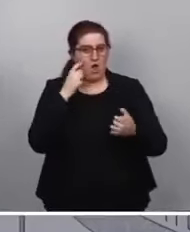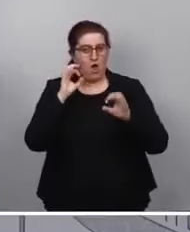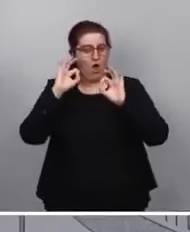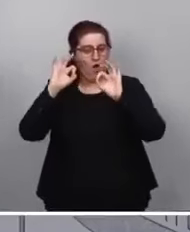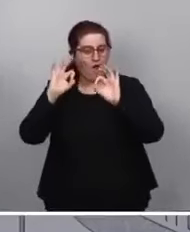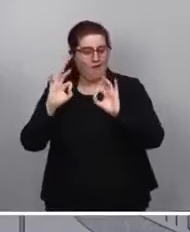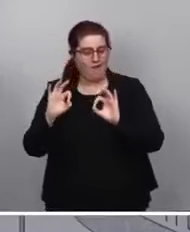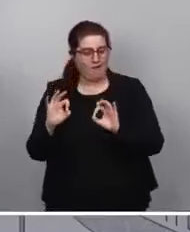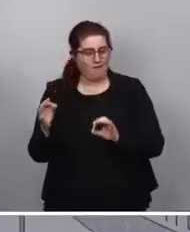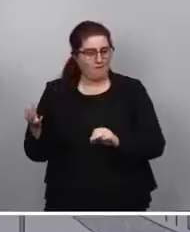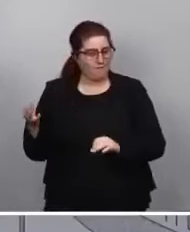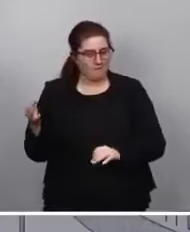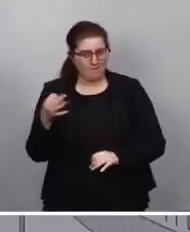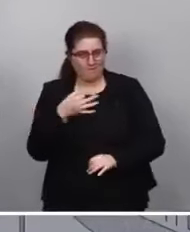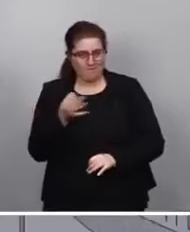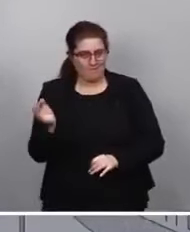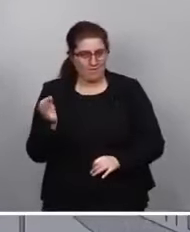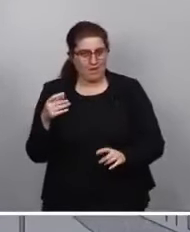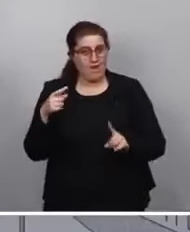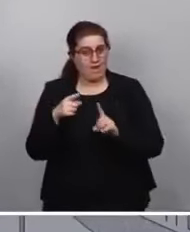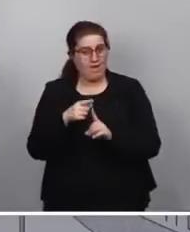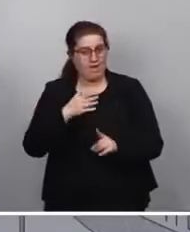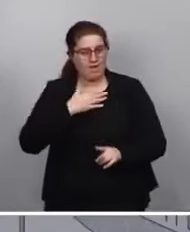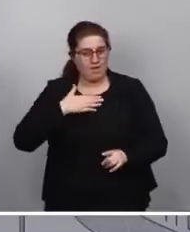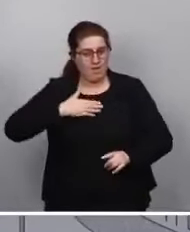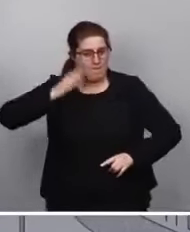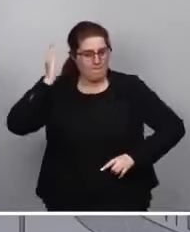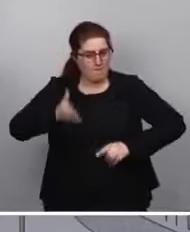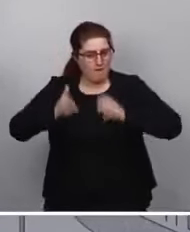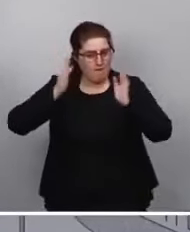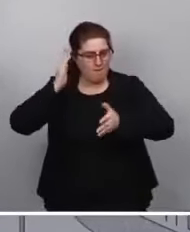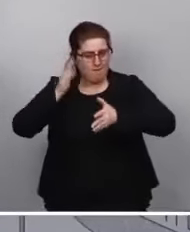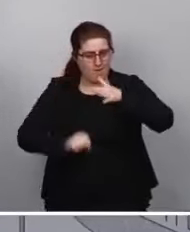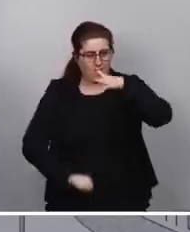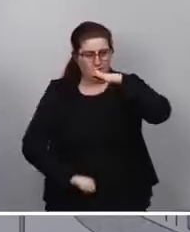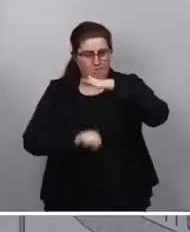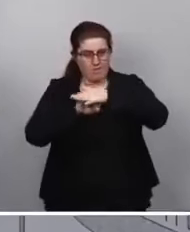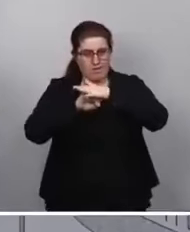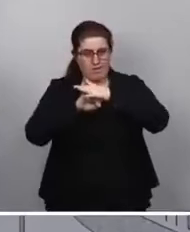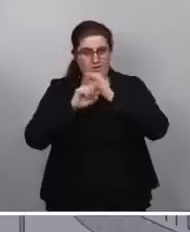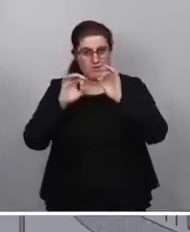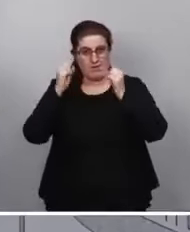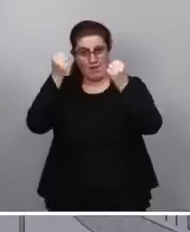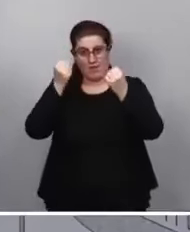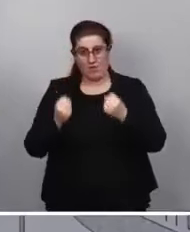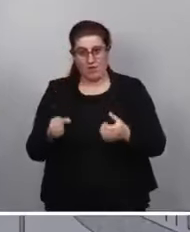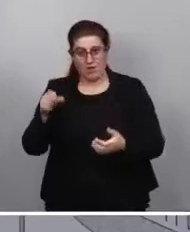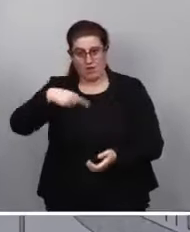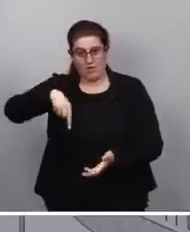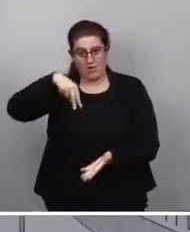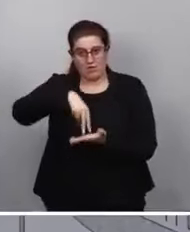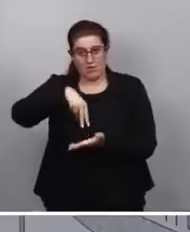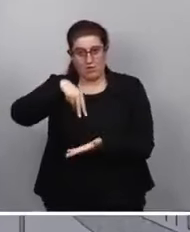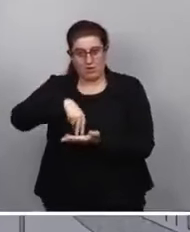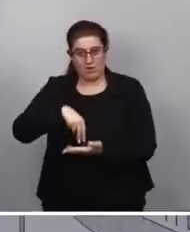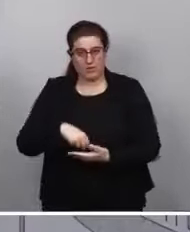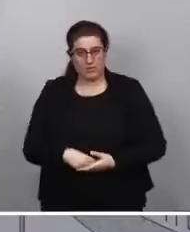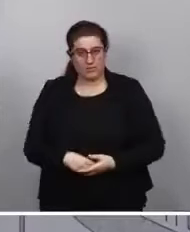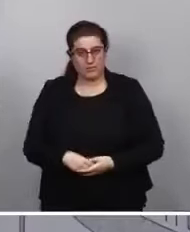organizados que iban a tratar de hacer el mayor daño posible. A las autoridades que estábamos allí presentes.